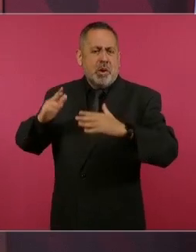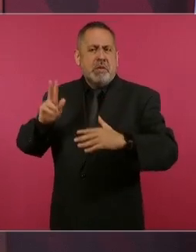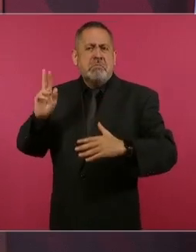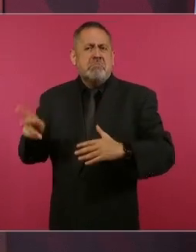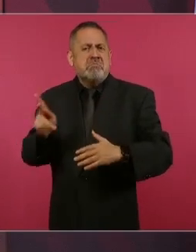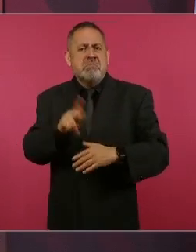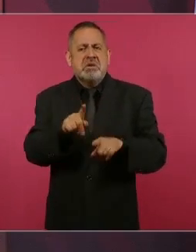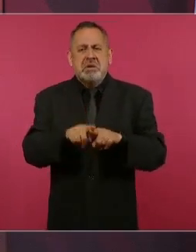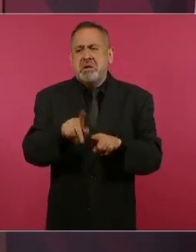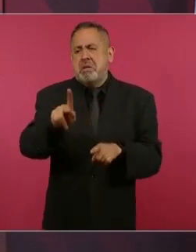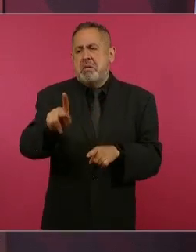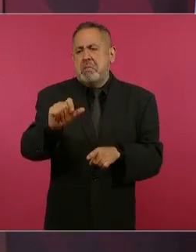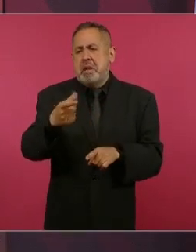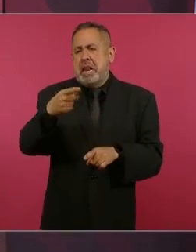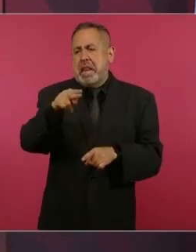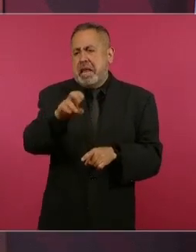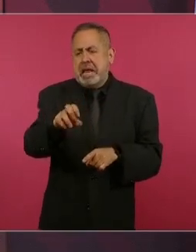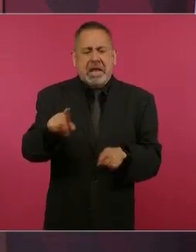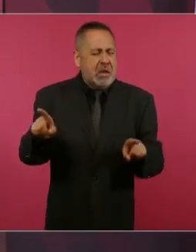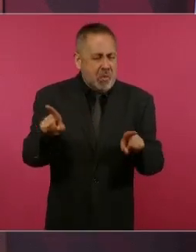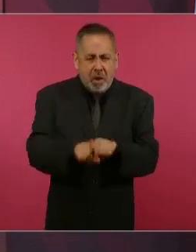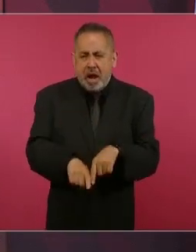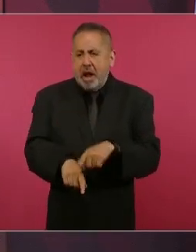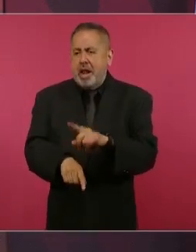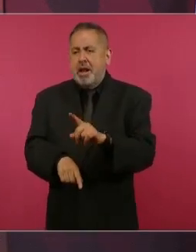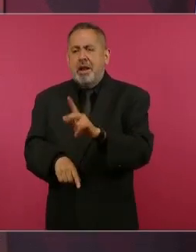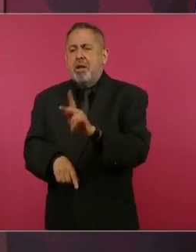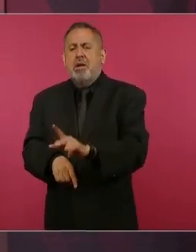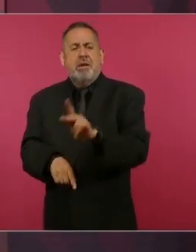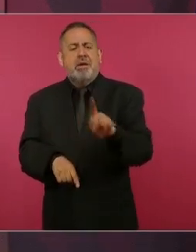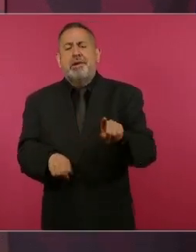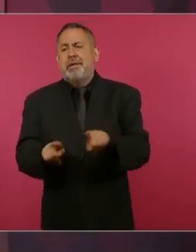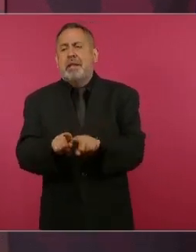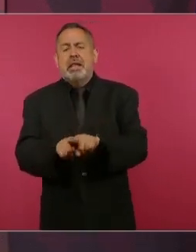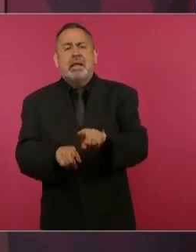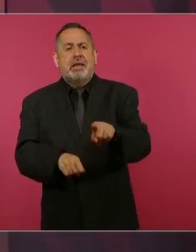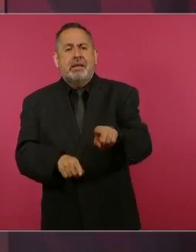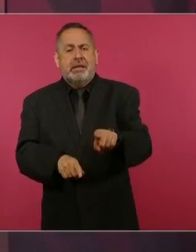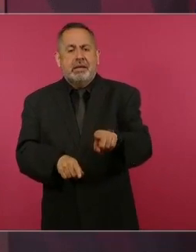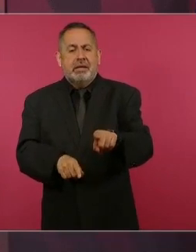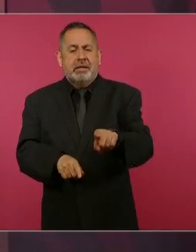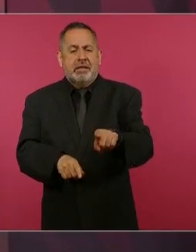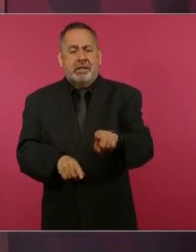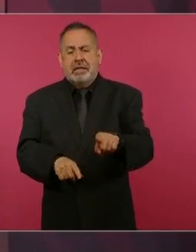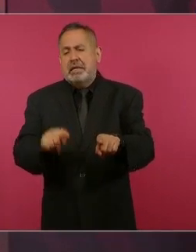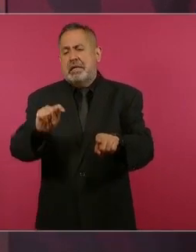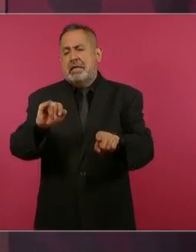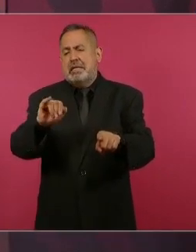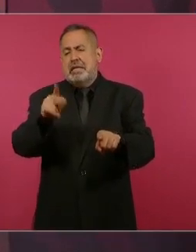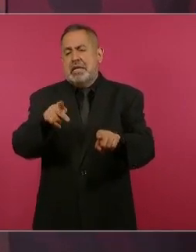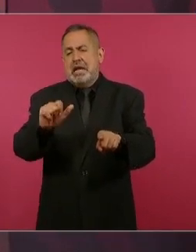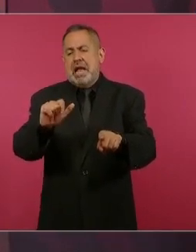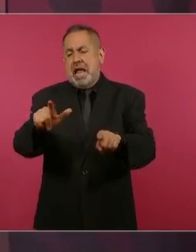como Tical